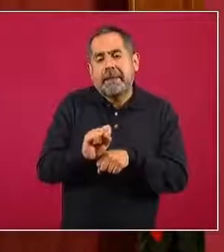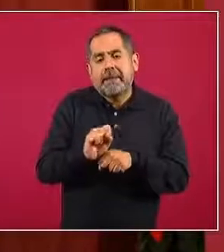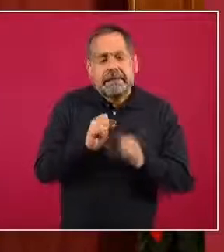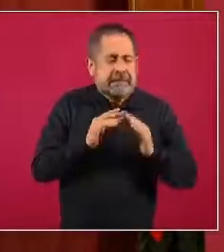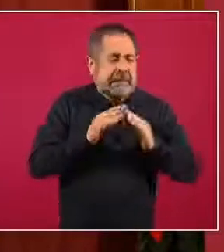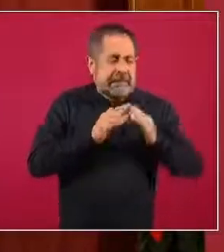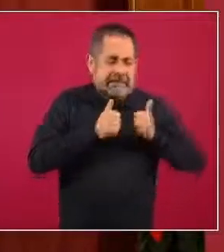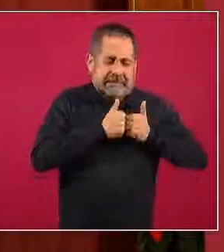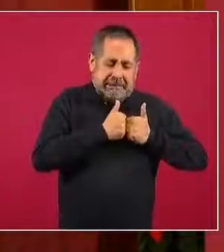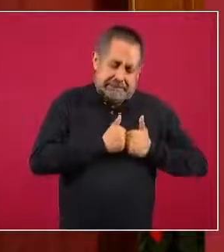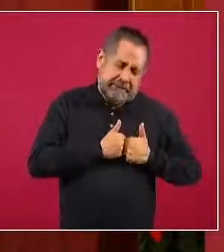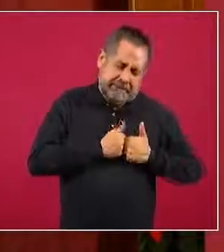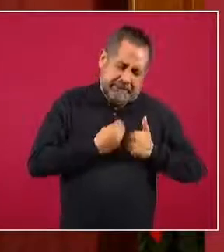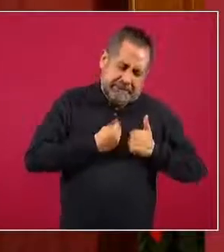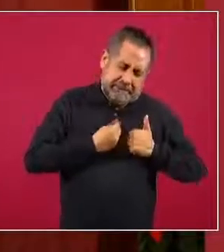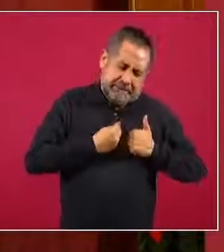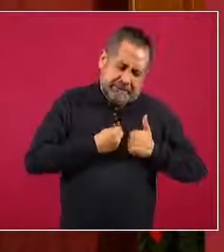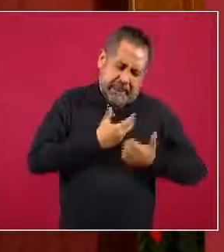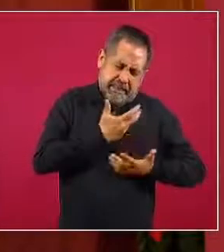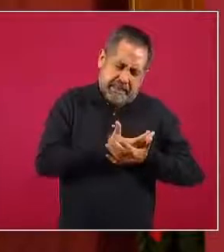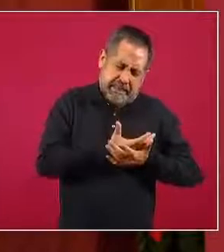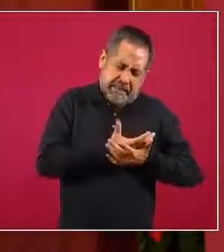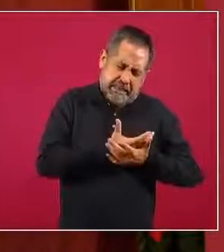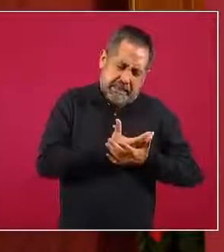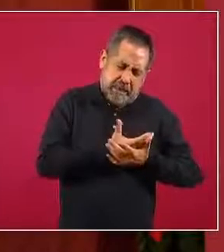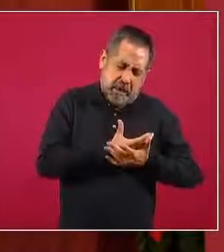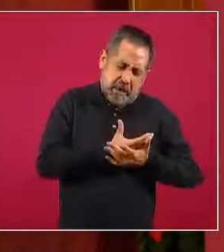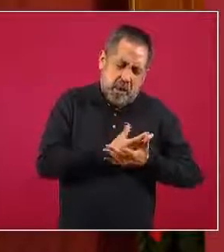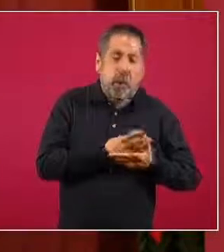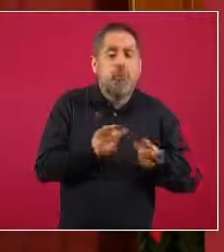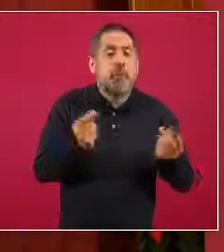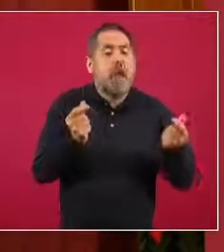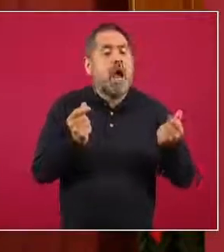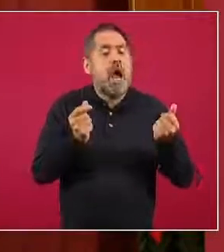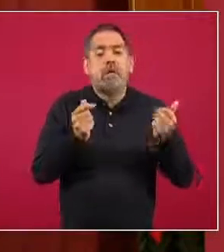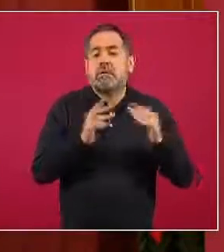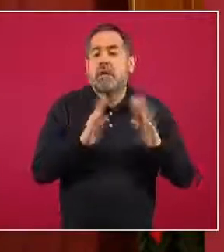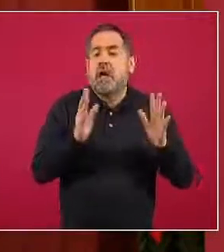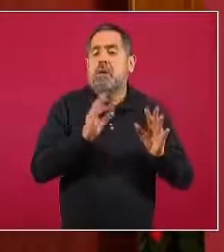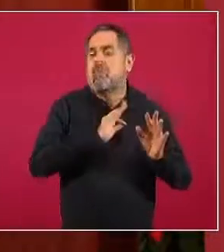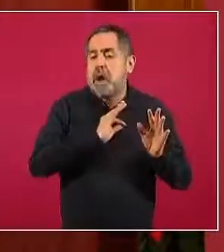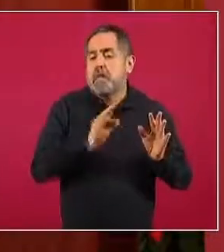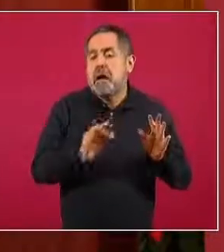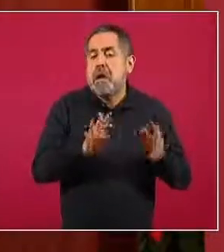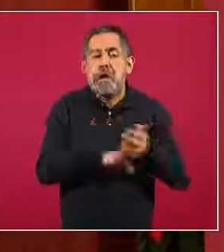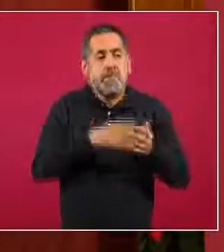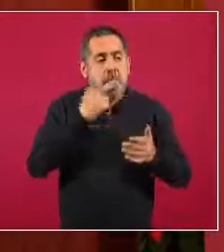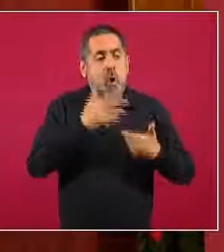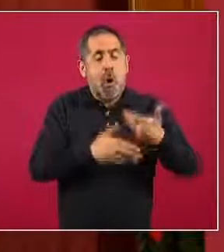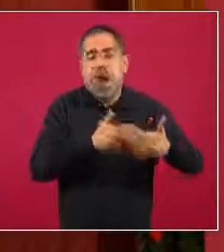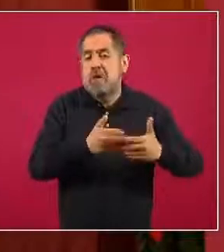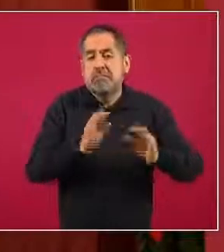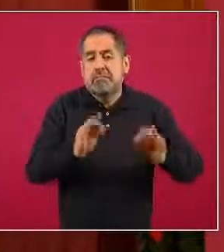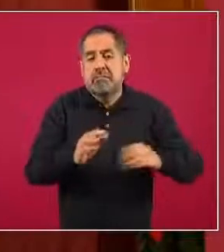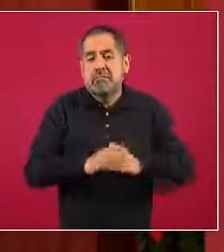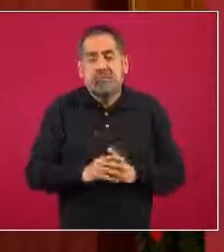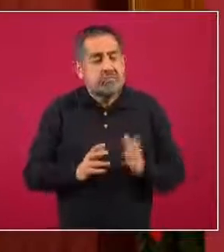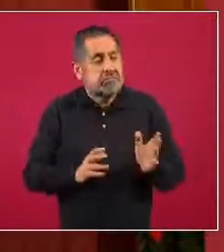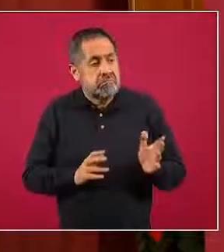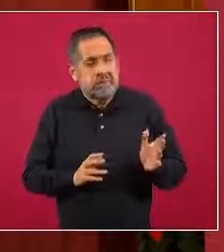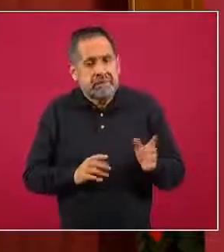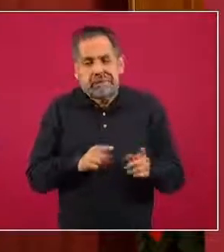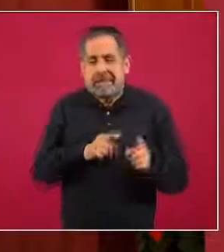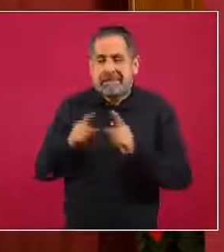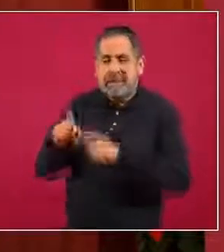algunos días de descanso y recuperación en casa pueden mejorar. No así este otro poco